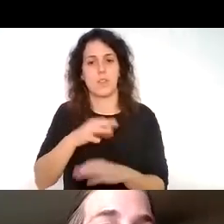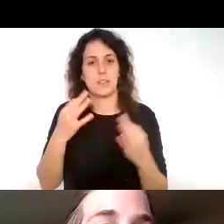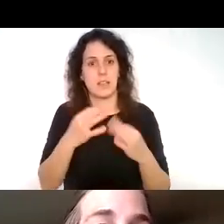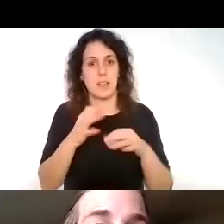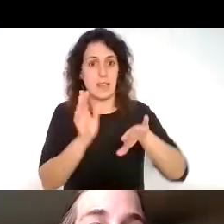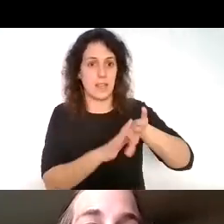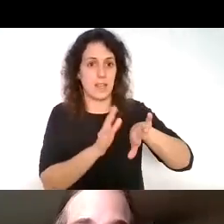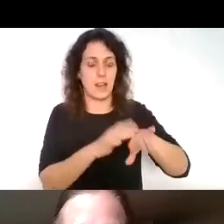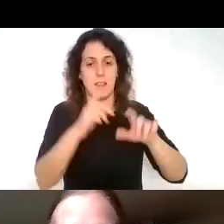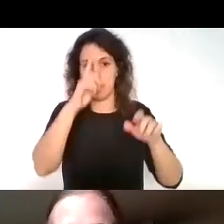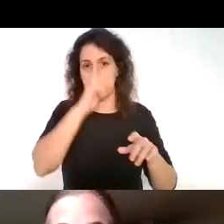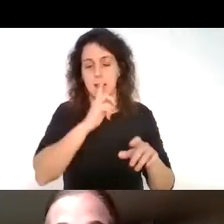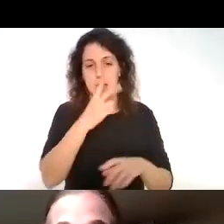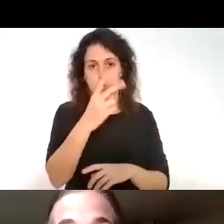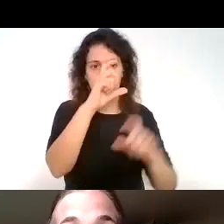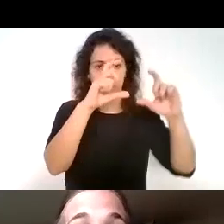dos fotos de